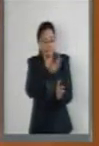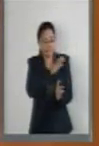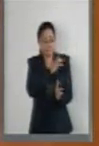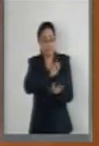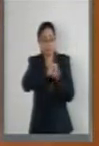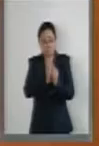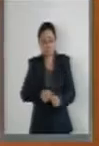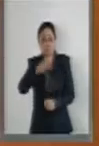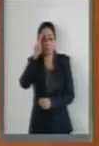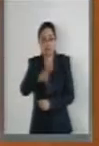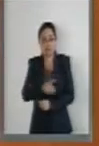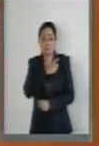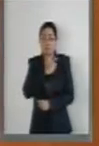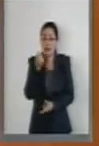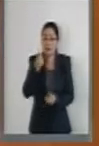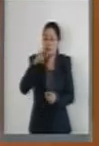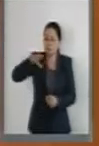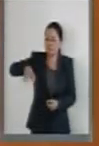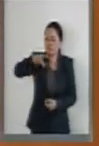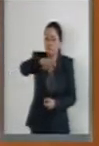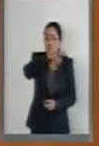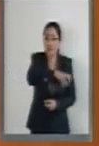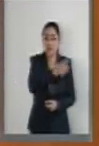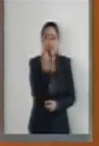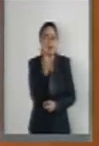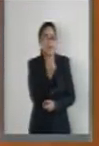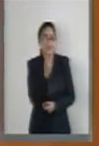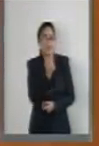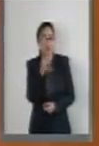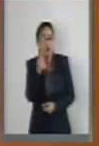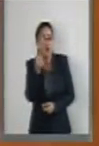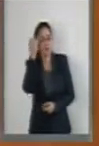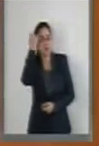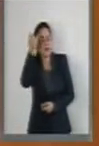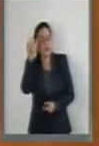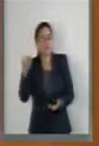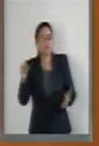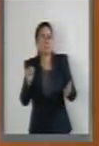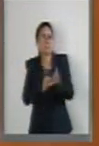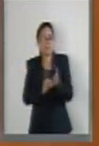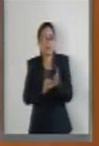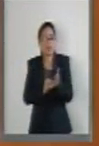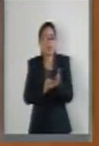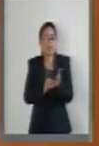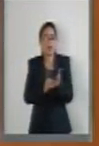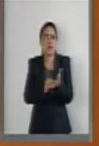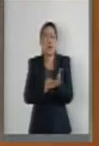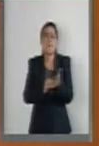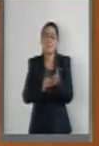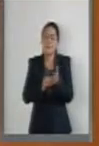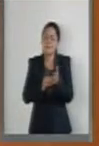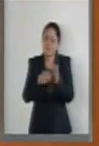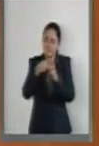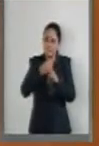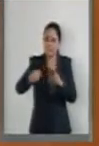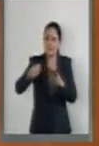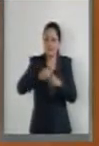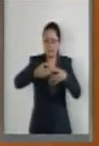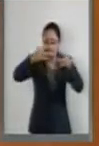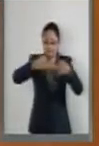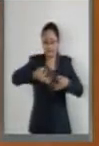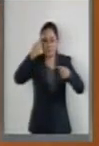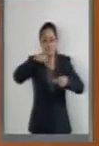Esto se traduce en la premisa, todos los derechos para todas las personas. Pero para que esto sea efectivo